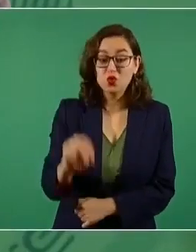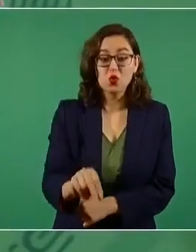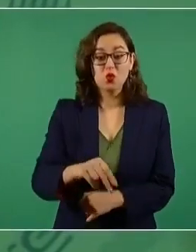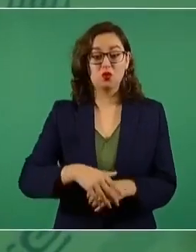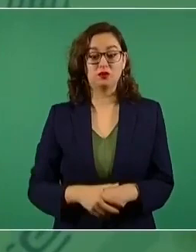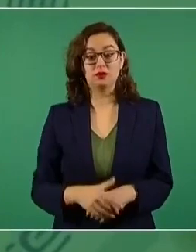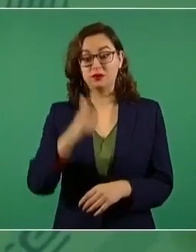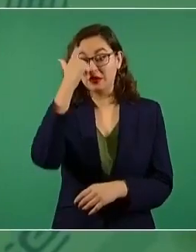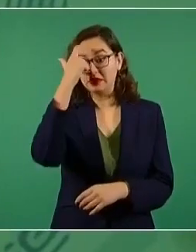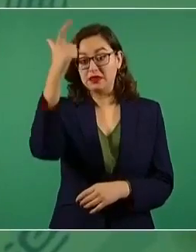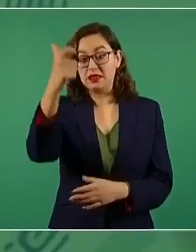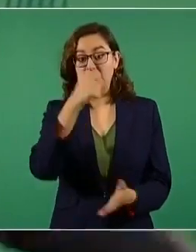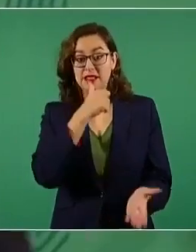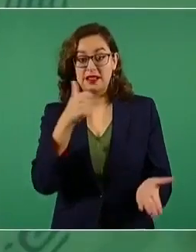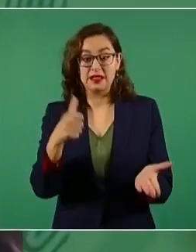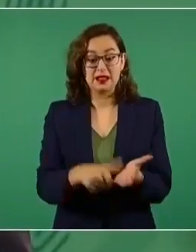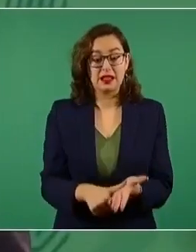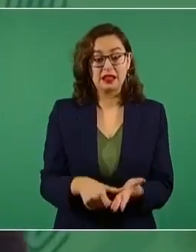una decisión abajo.